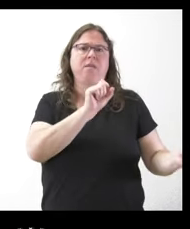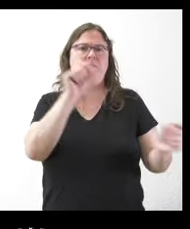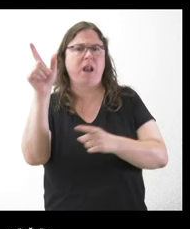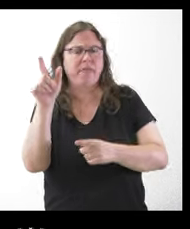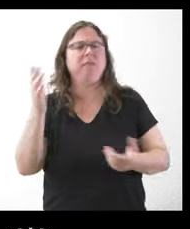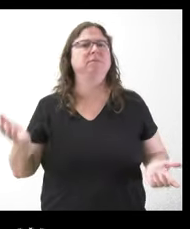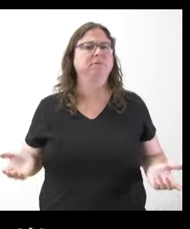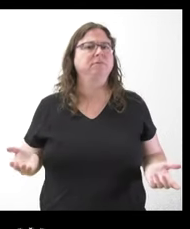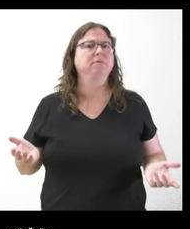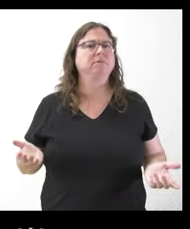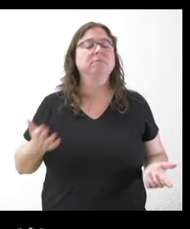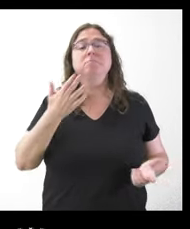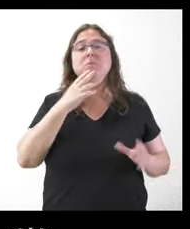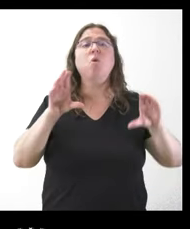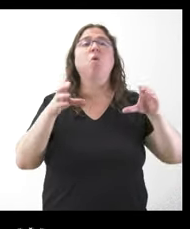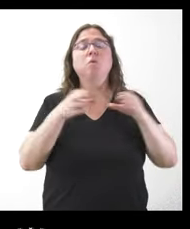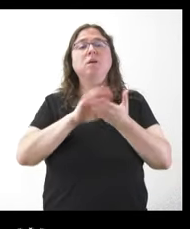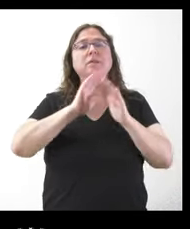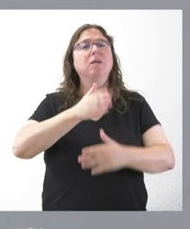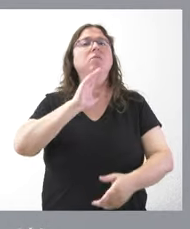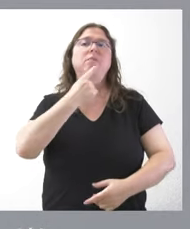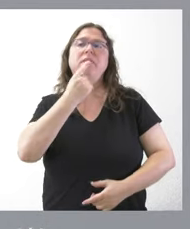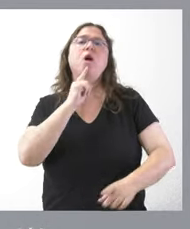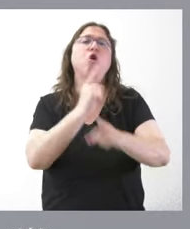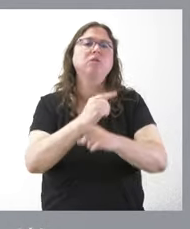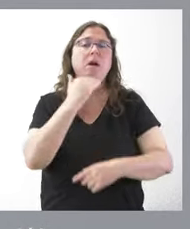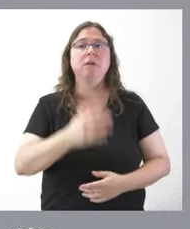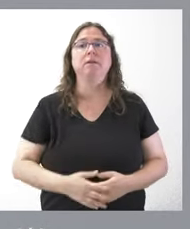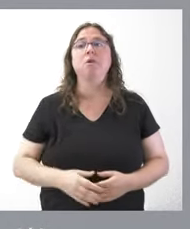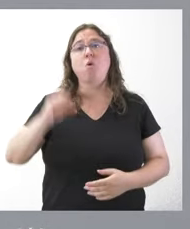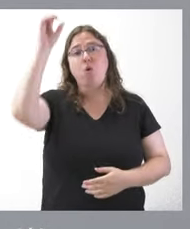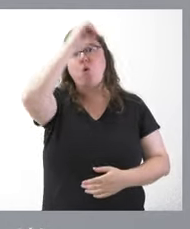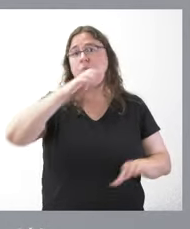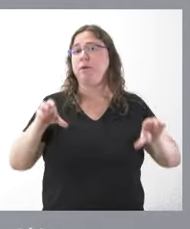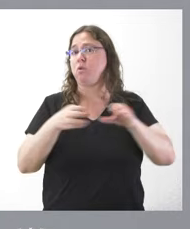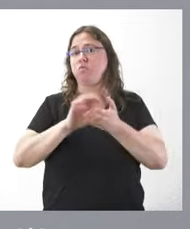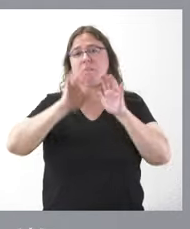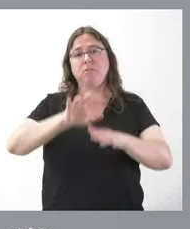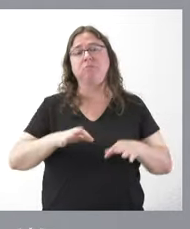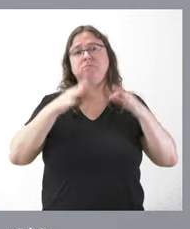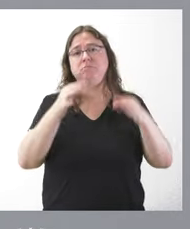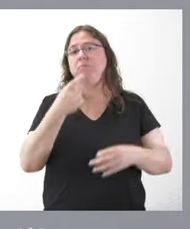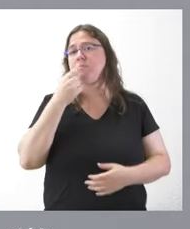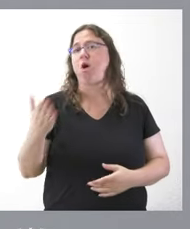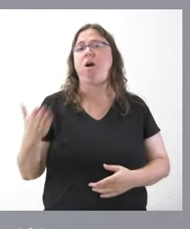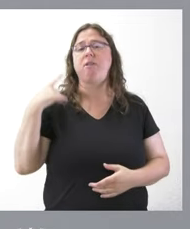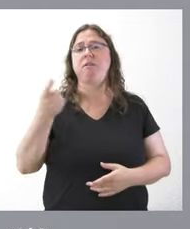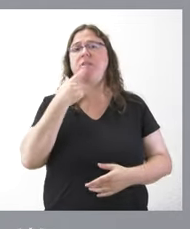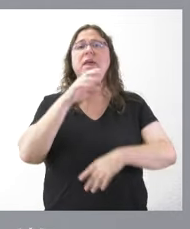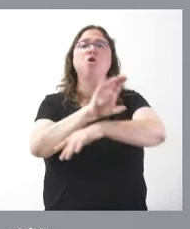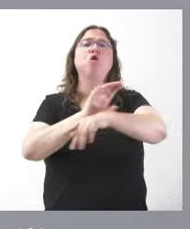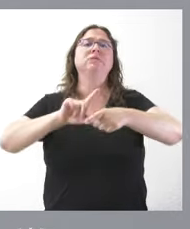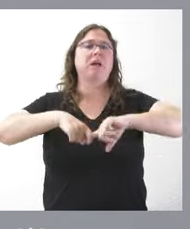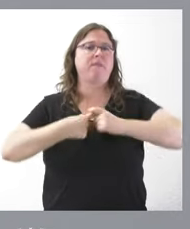sé si la Junta piensa condenarlas Pues la posición de la Junta es la que manifestó ayer la consejera de